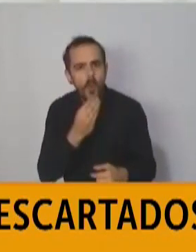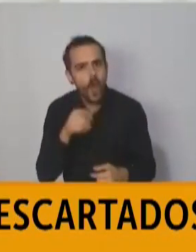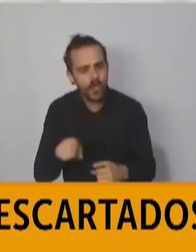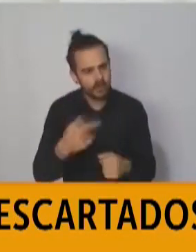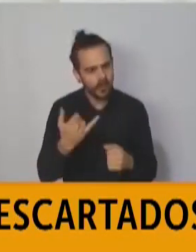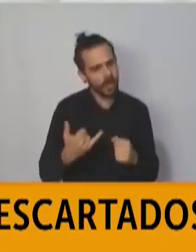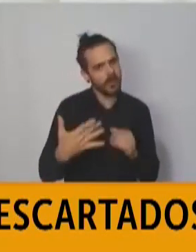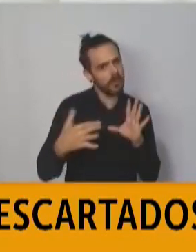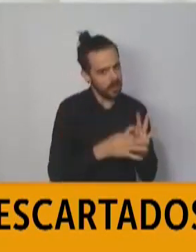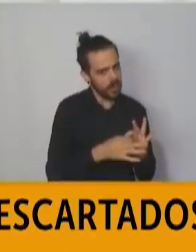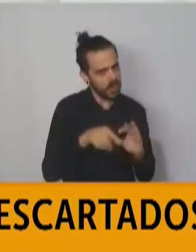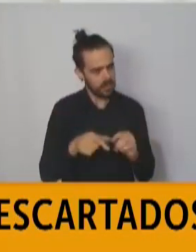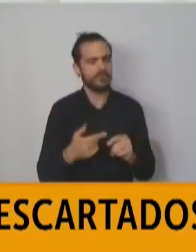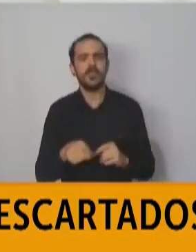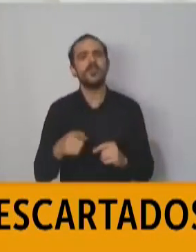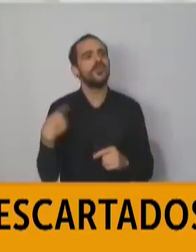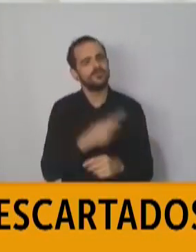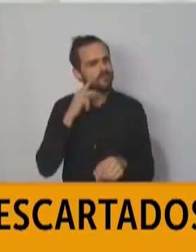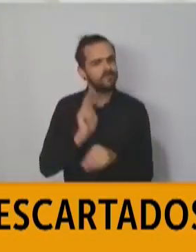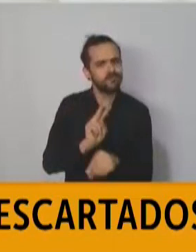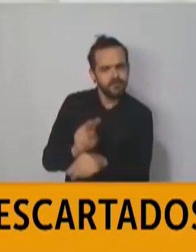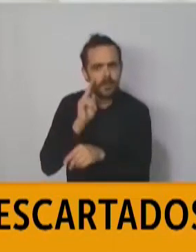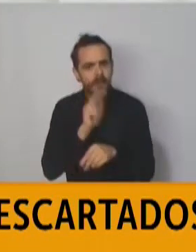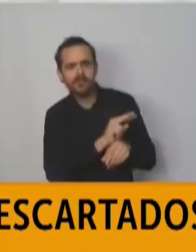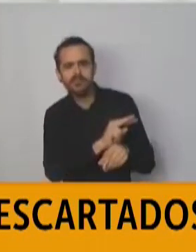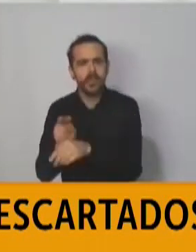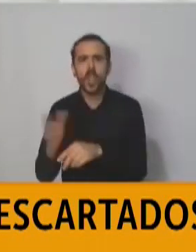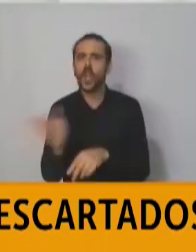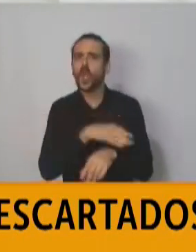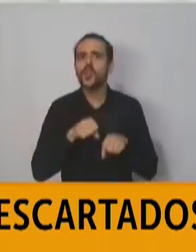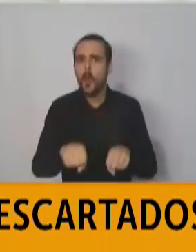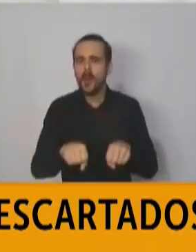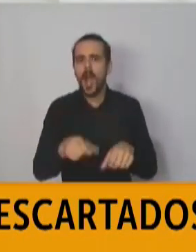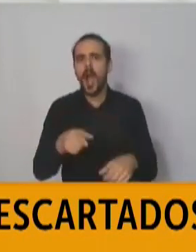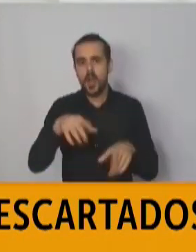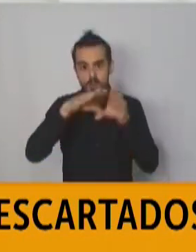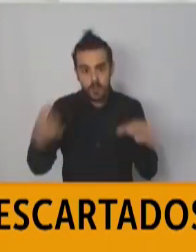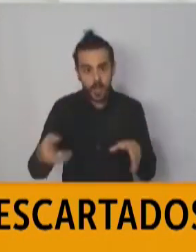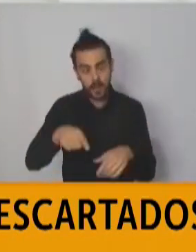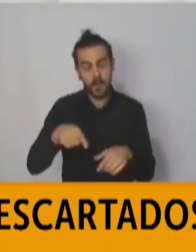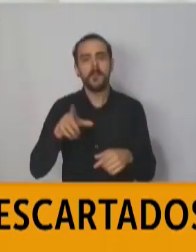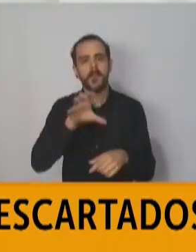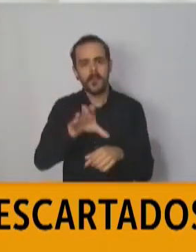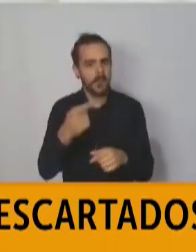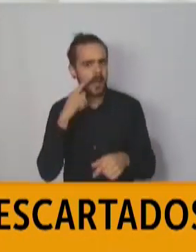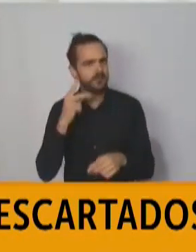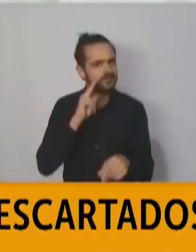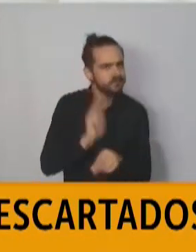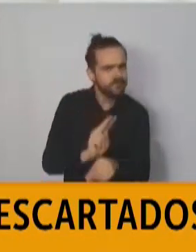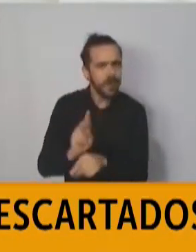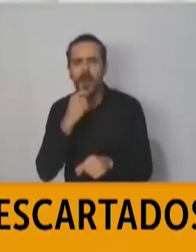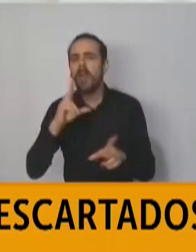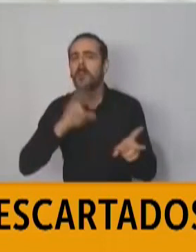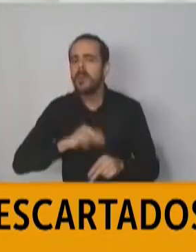contacto y relevamiento de los supermercados de la provincia para que no haya faltante de jabón en gel y para que otros productos de primera